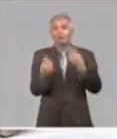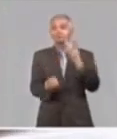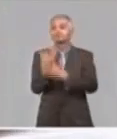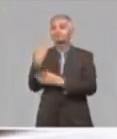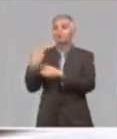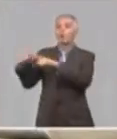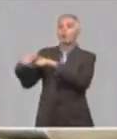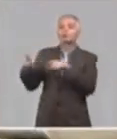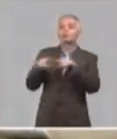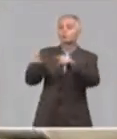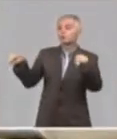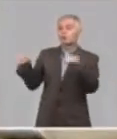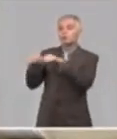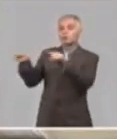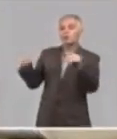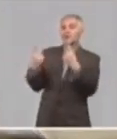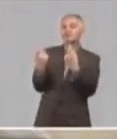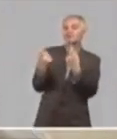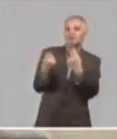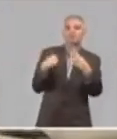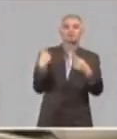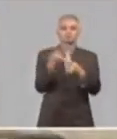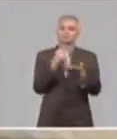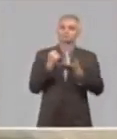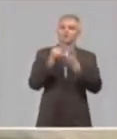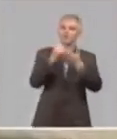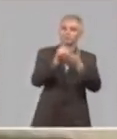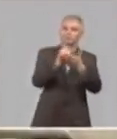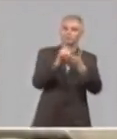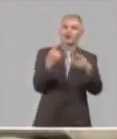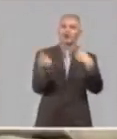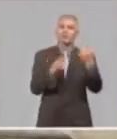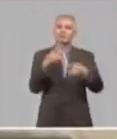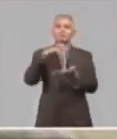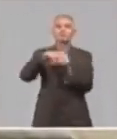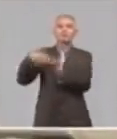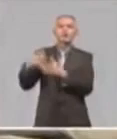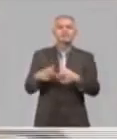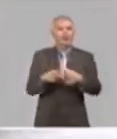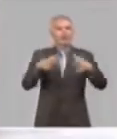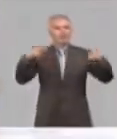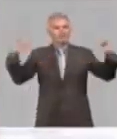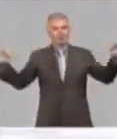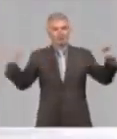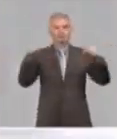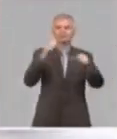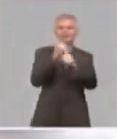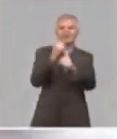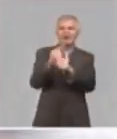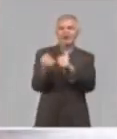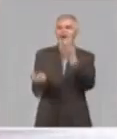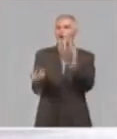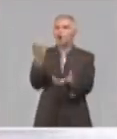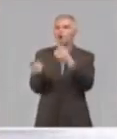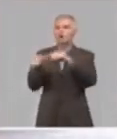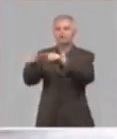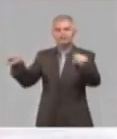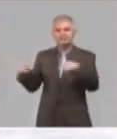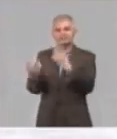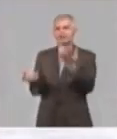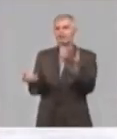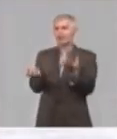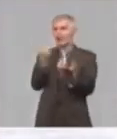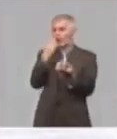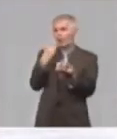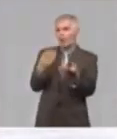lugar se amplió el área de servicio... Exactamente, y se trabajaron en las cocinas, comedores, en diferentes